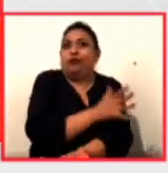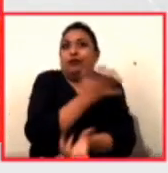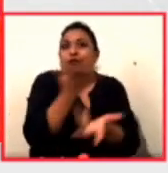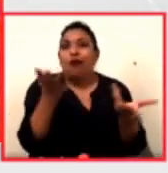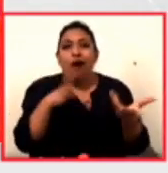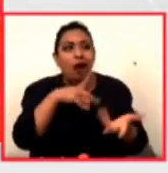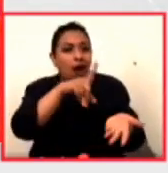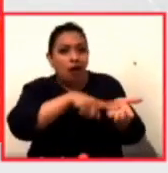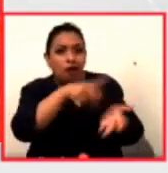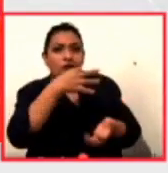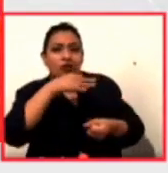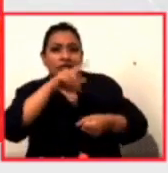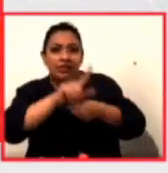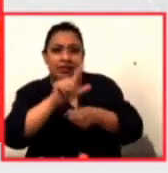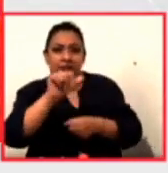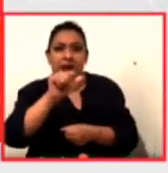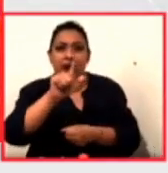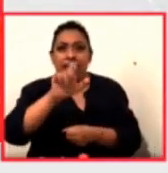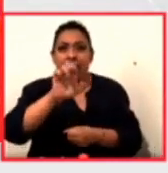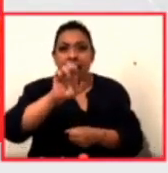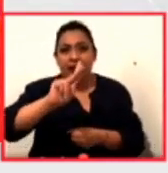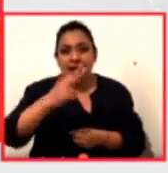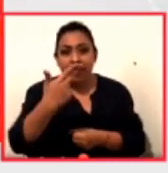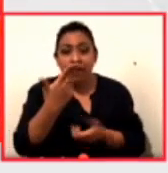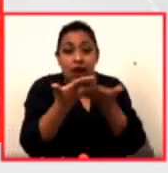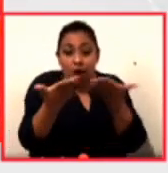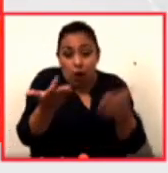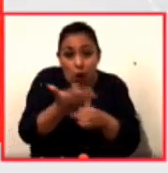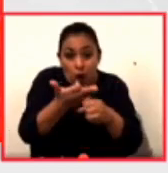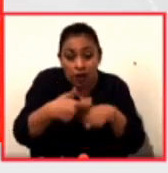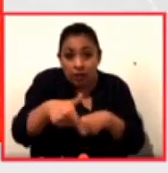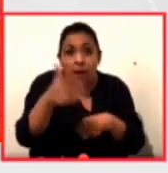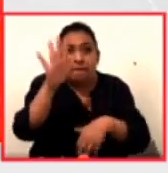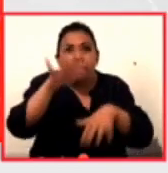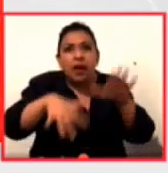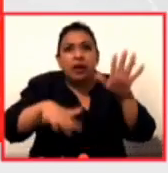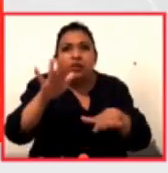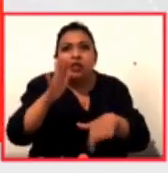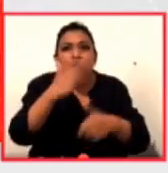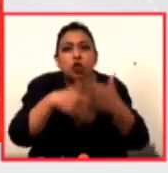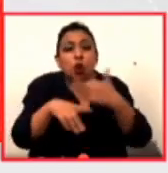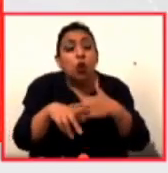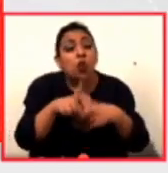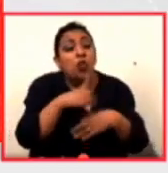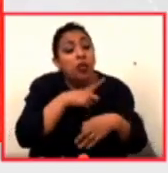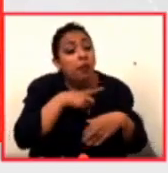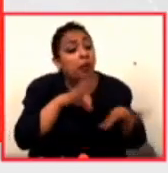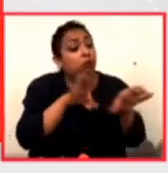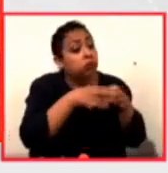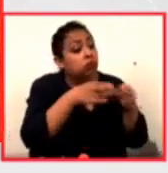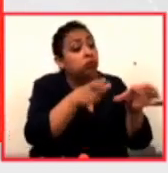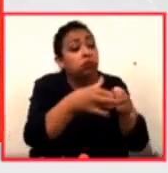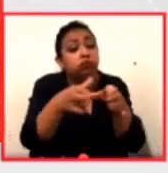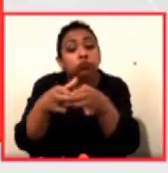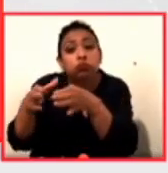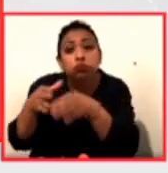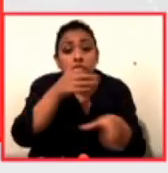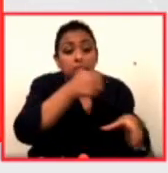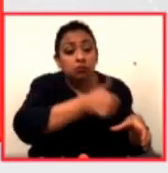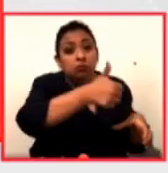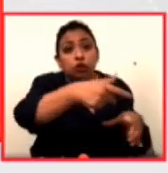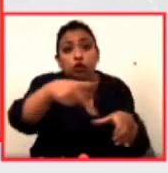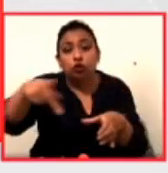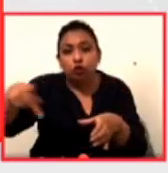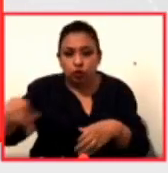este festival de la LEF, especialmente en estos tiempos en donde parece que todo está acotado a cada uno de sus territorios. La